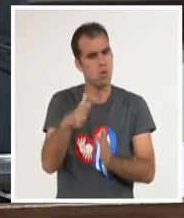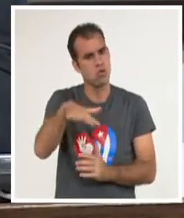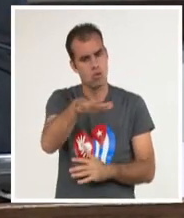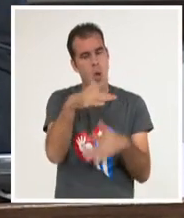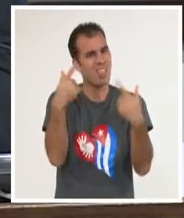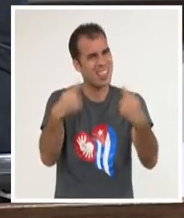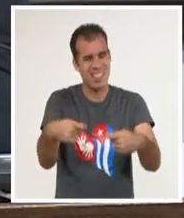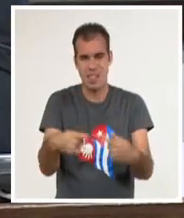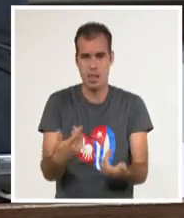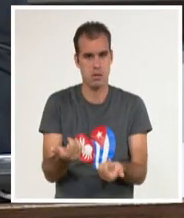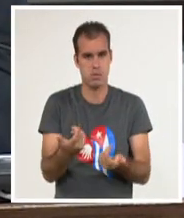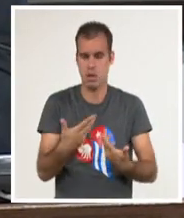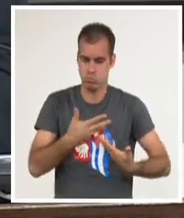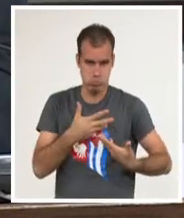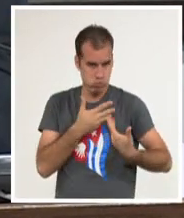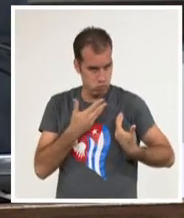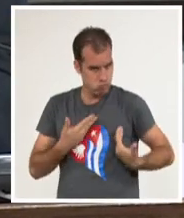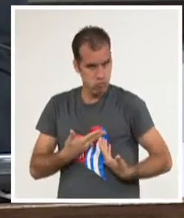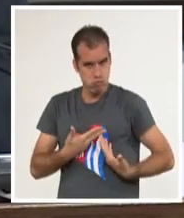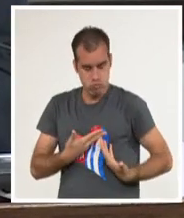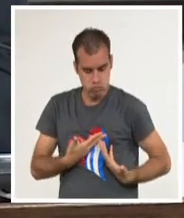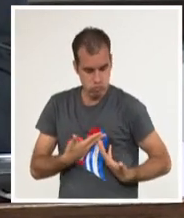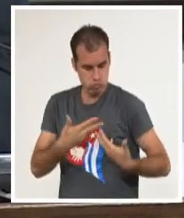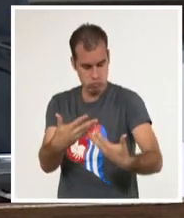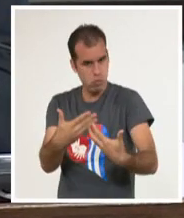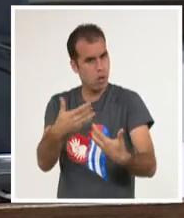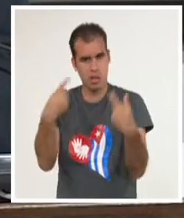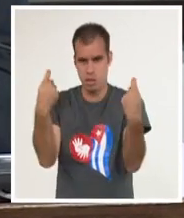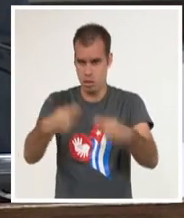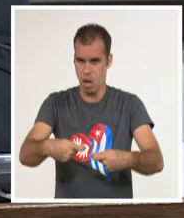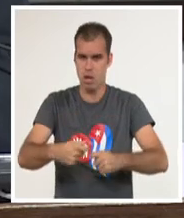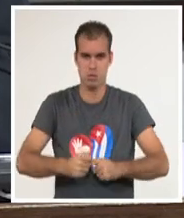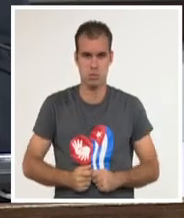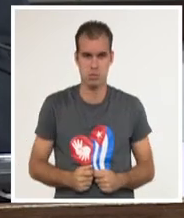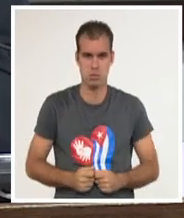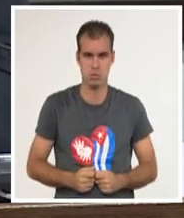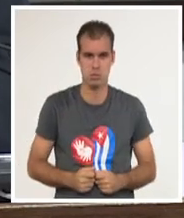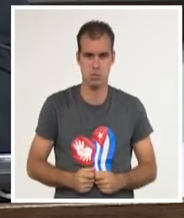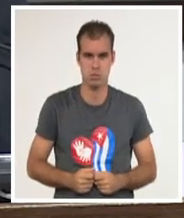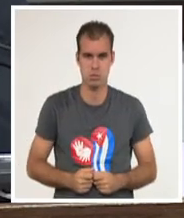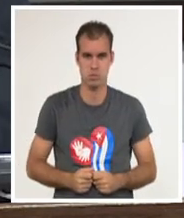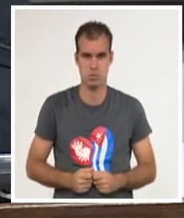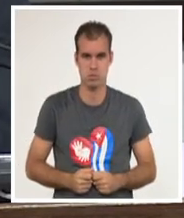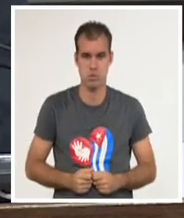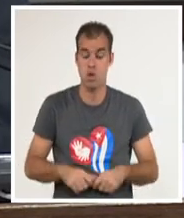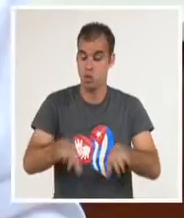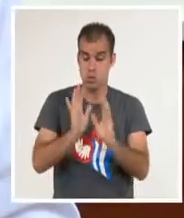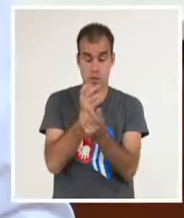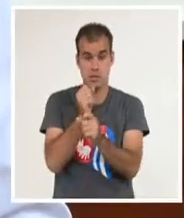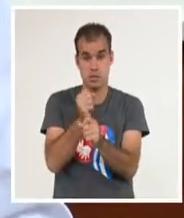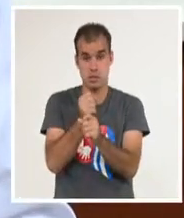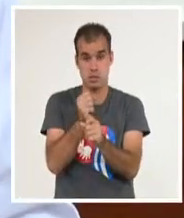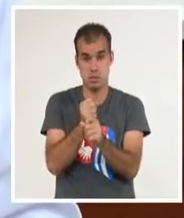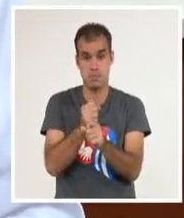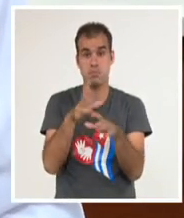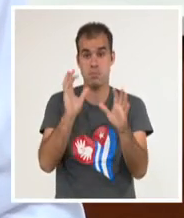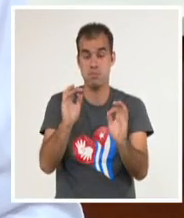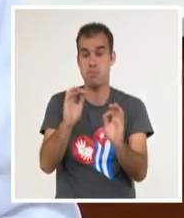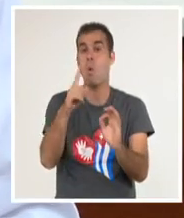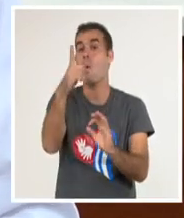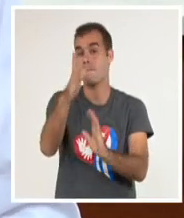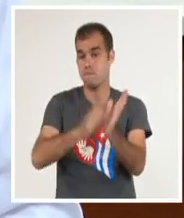alma, corazón y vida a esta operación en los próximos 30 días.